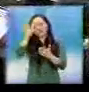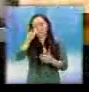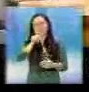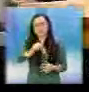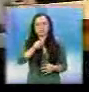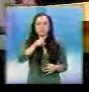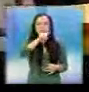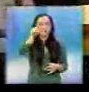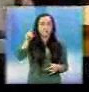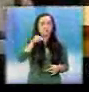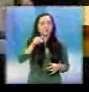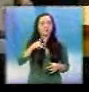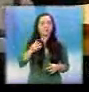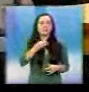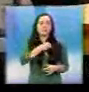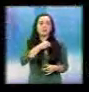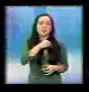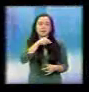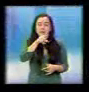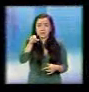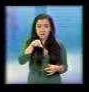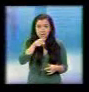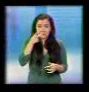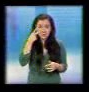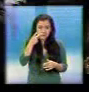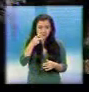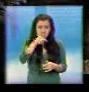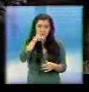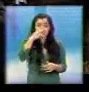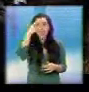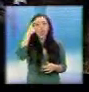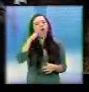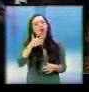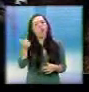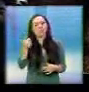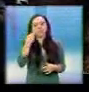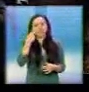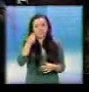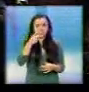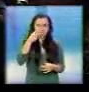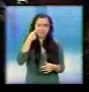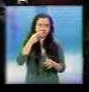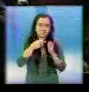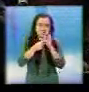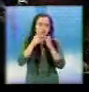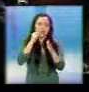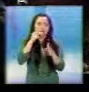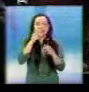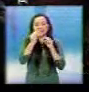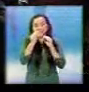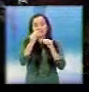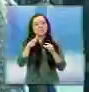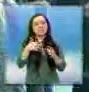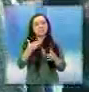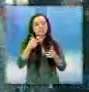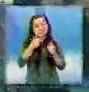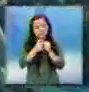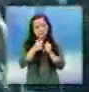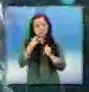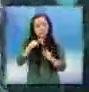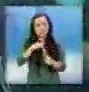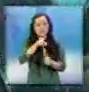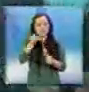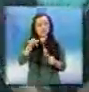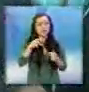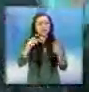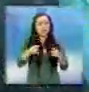producen, colóquenlos en otros trabajos. Ejemplo 1. Quiero bailar, bailar de fijaíto. La diputada Canastú. Tu sazón